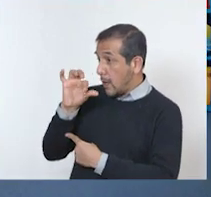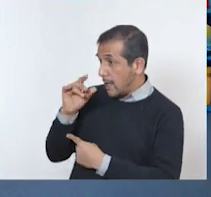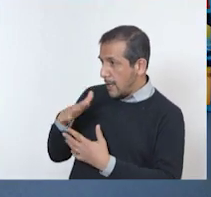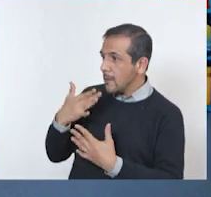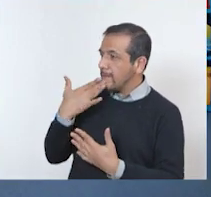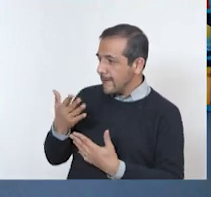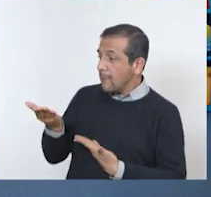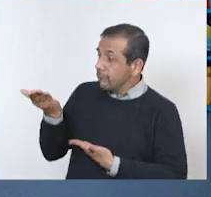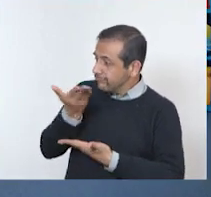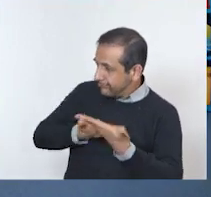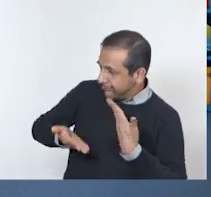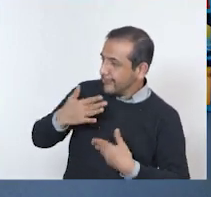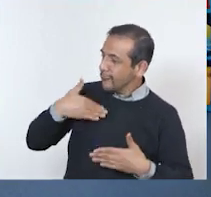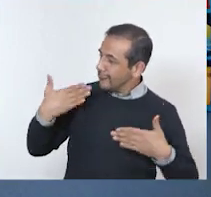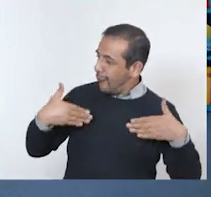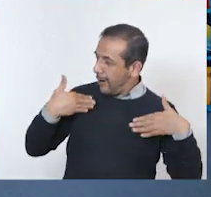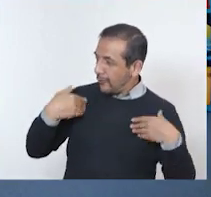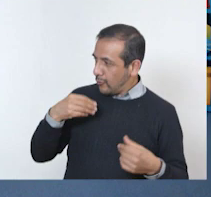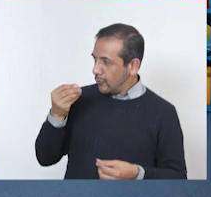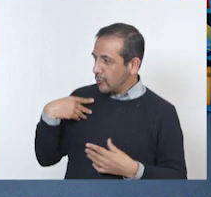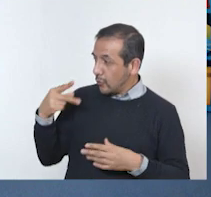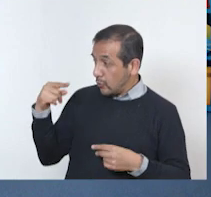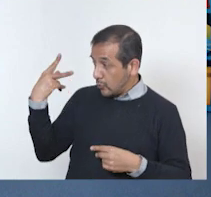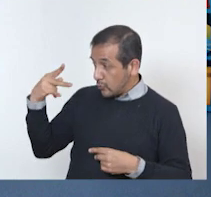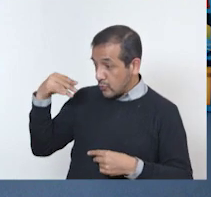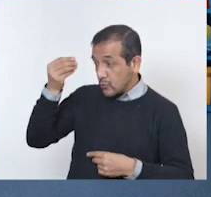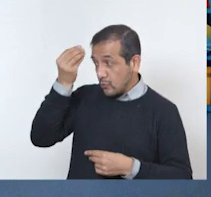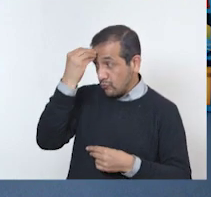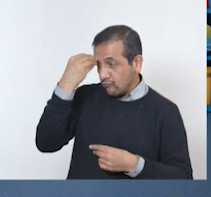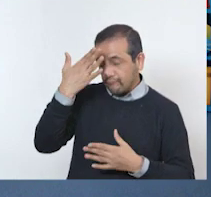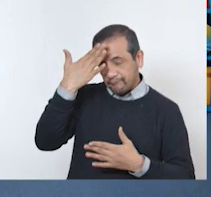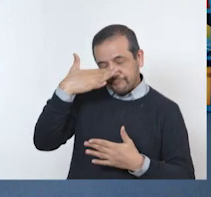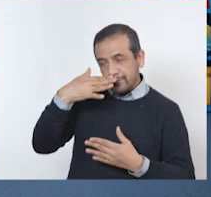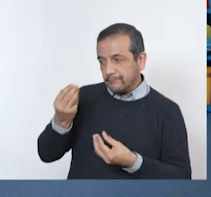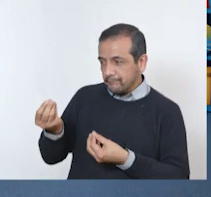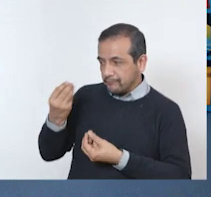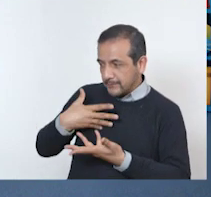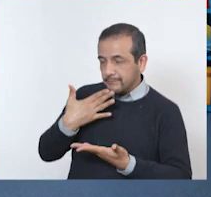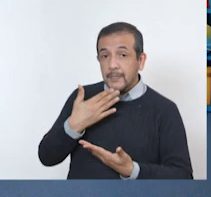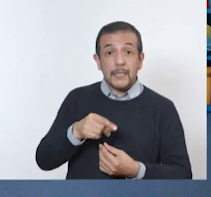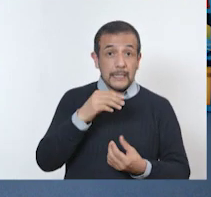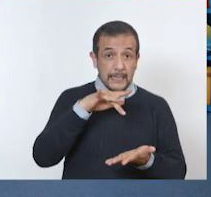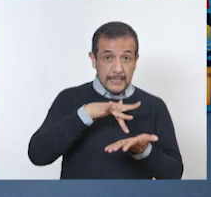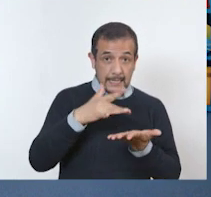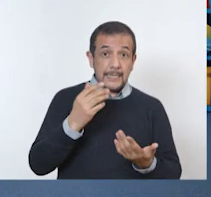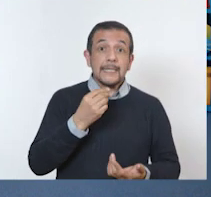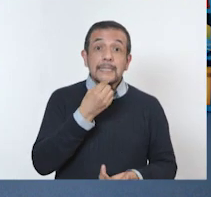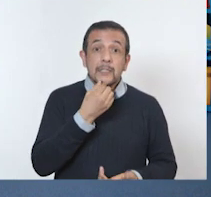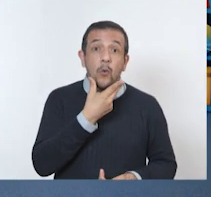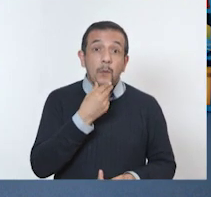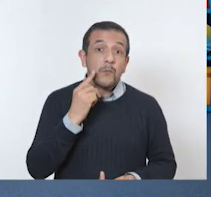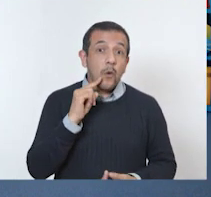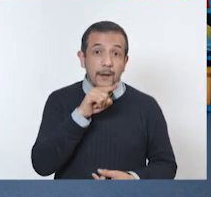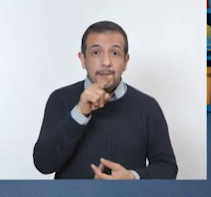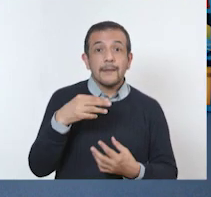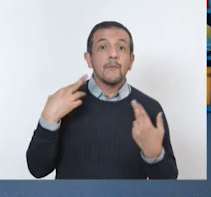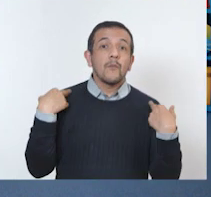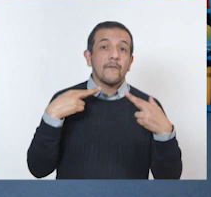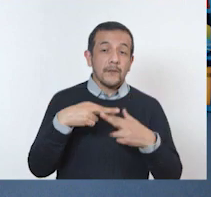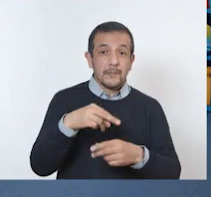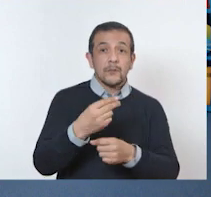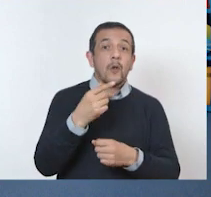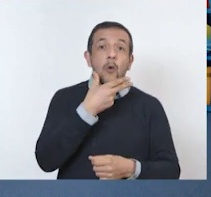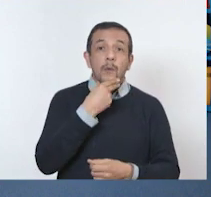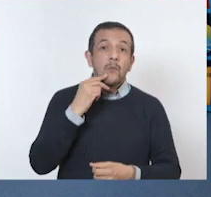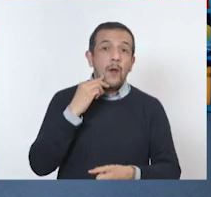Esteban Canales por compartir su alegría y su conocimiento el día de hoy. Y desde luego le agradecemos a las niñas, a los niños, a las maestras